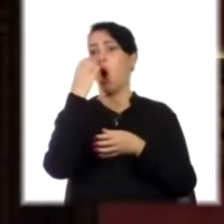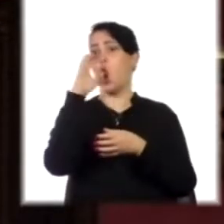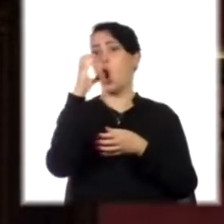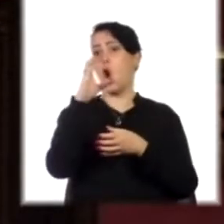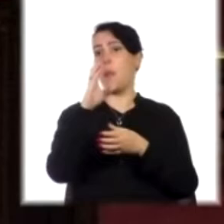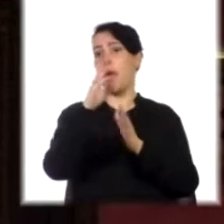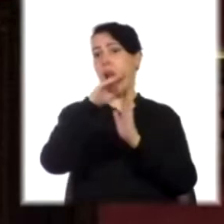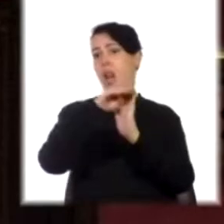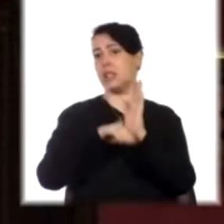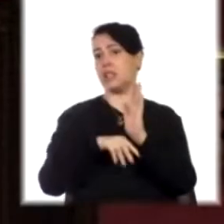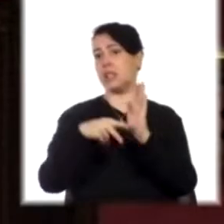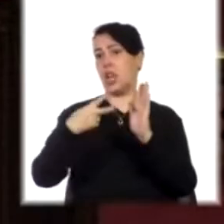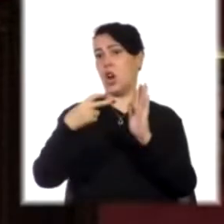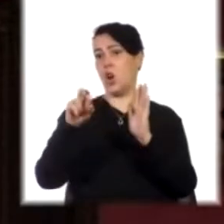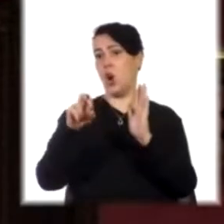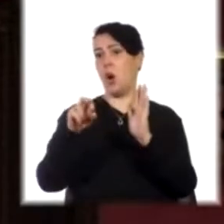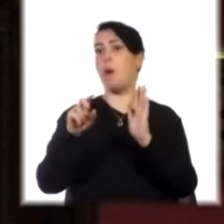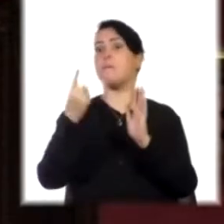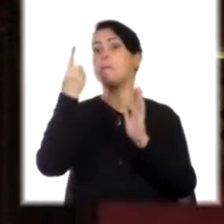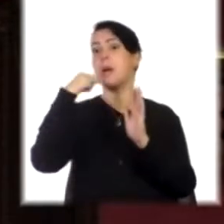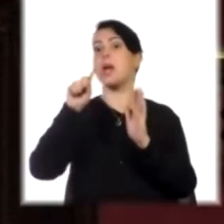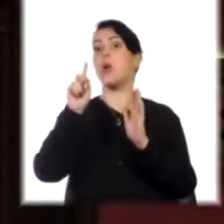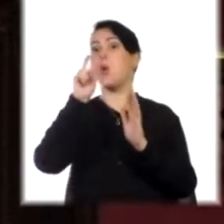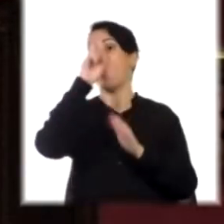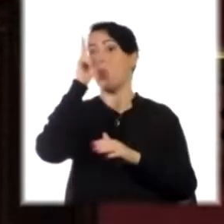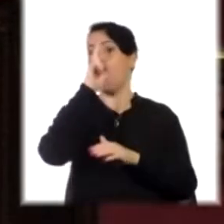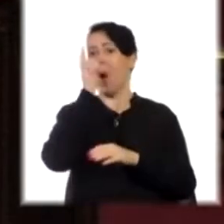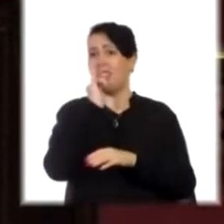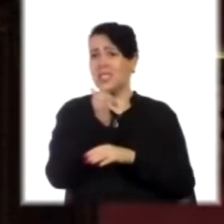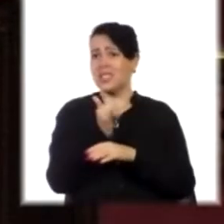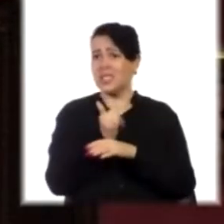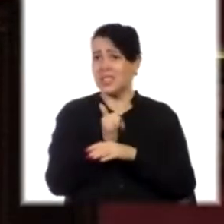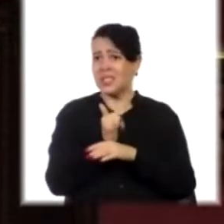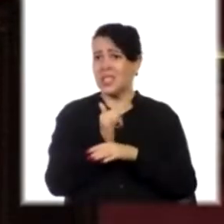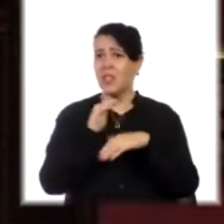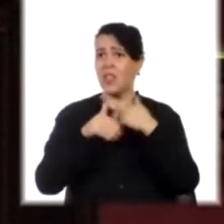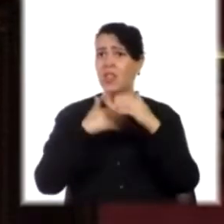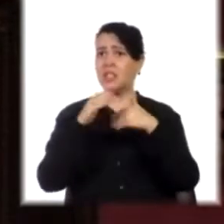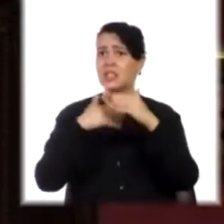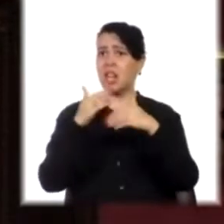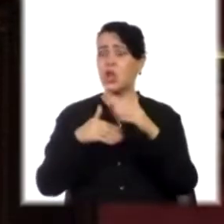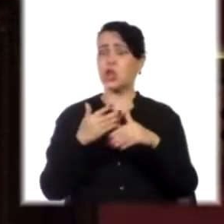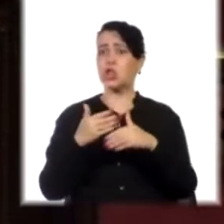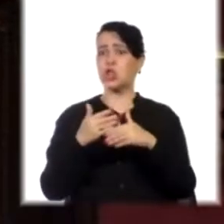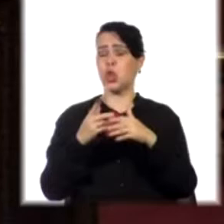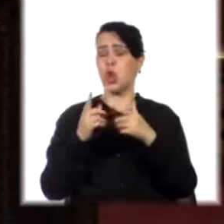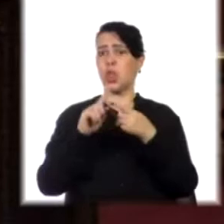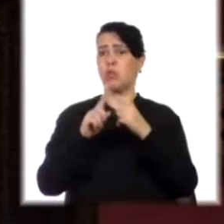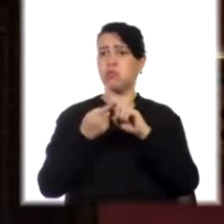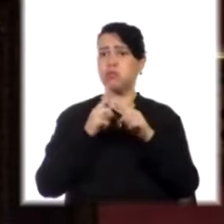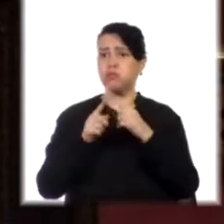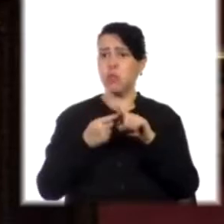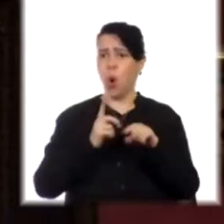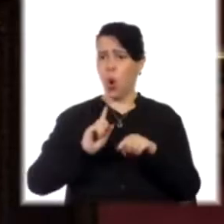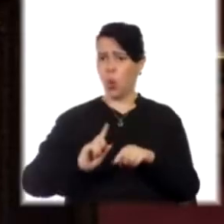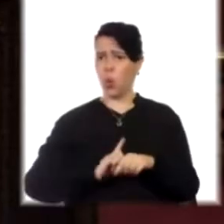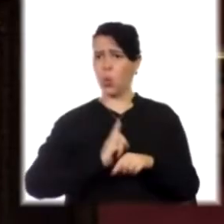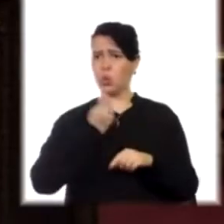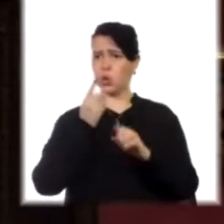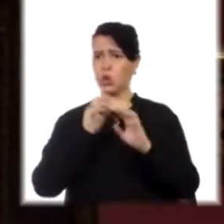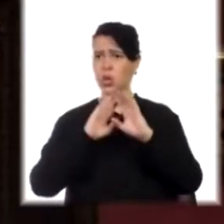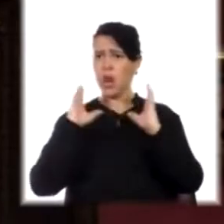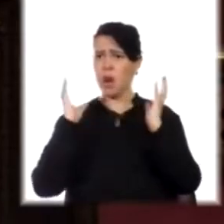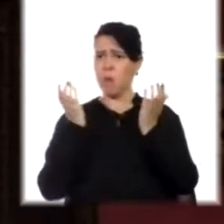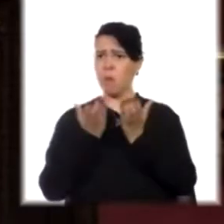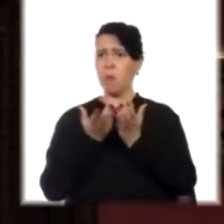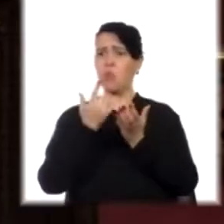lista. Sin embargo, hoy ponen a Uruguay que tiene el desarrollo de una negociación colectiva que es orgullo en el mundo, que es